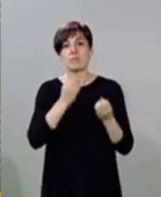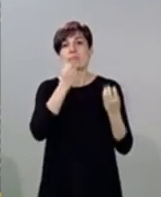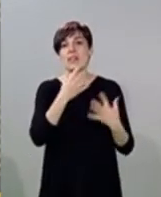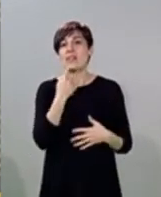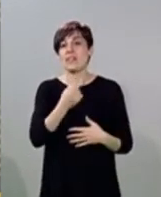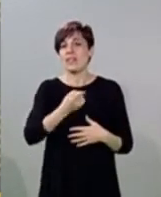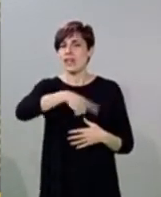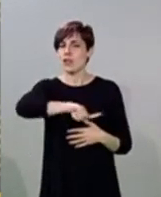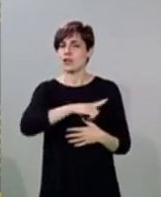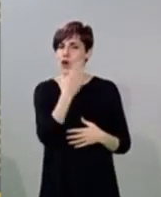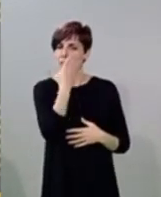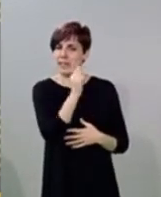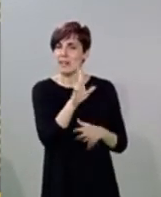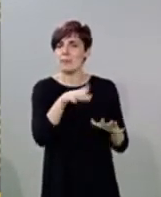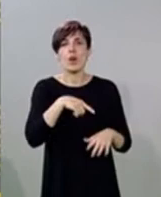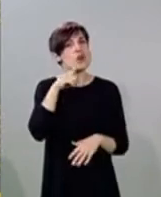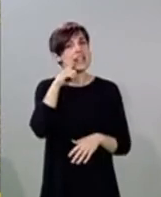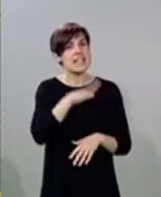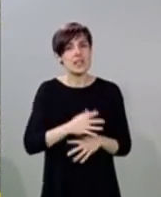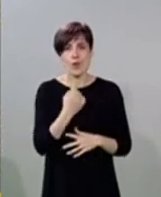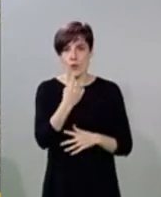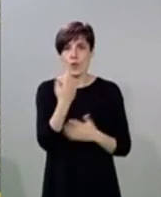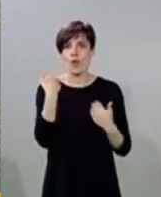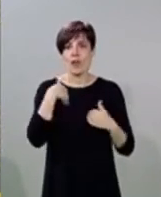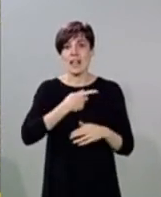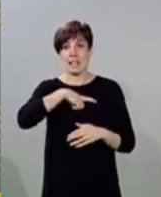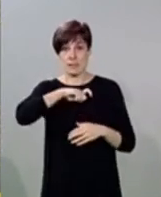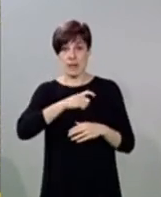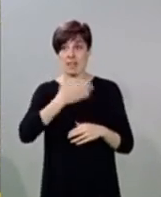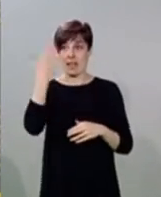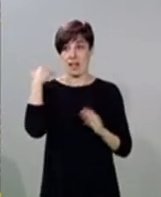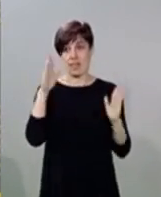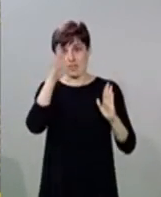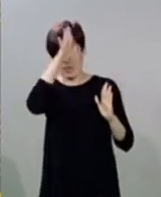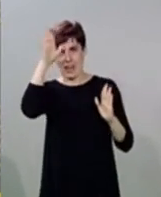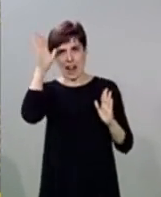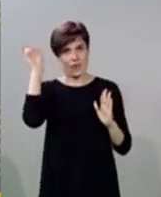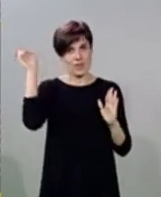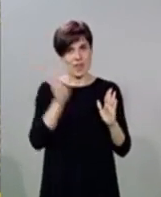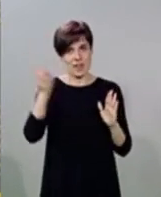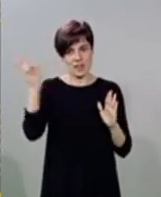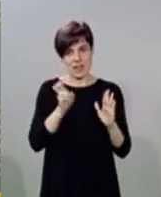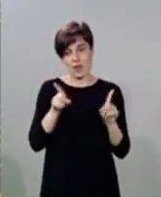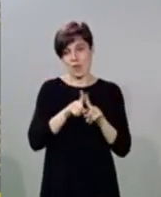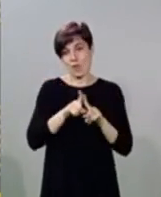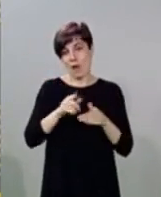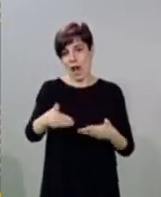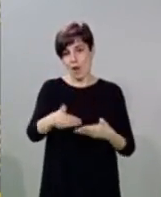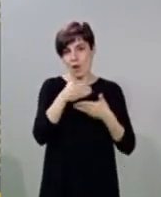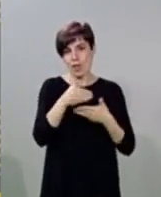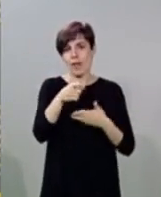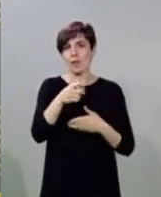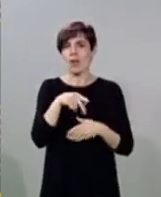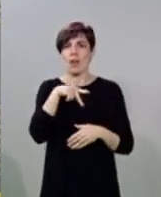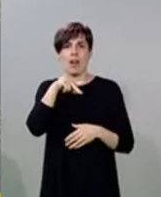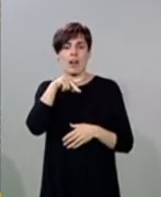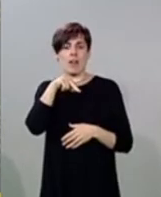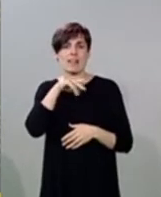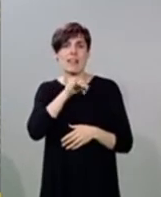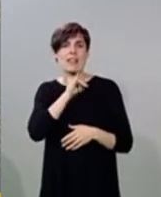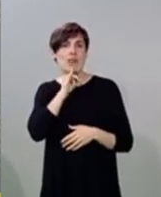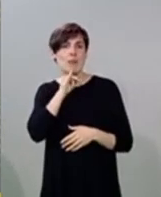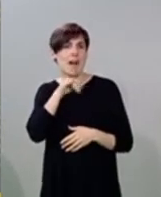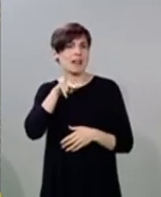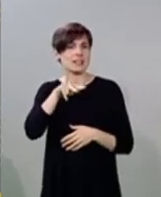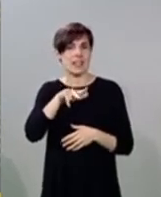no nos entienden, pero creo que hay un niño que ya ha pasado varios veranos en España, no sé si como niño de acogida, que entiende perfectamente el español y con el que os